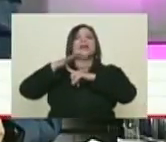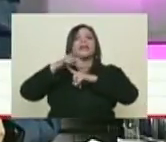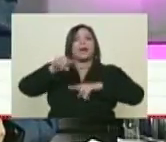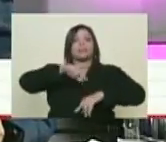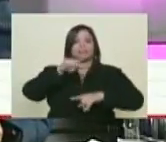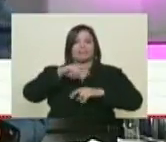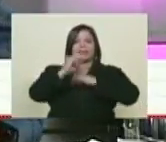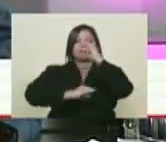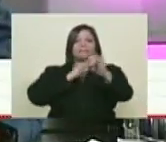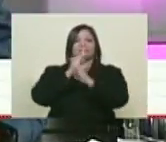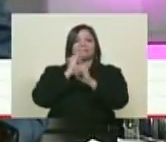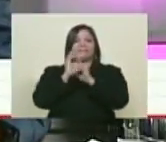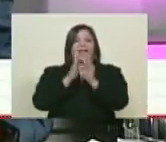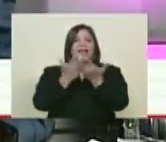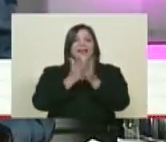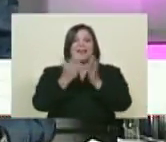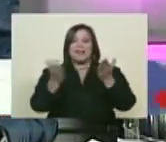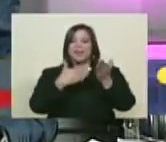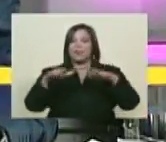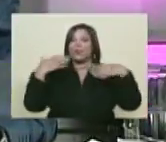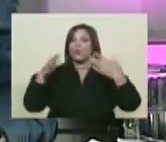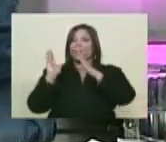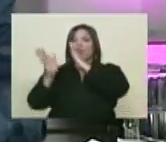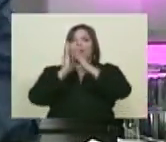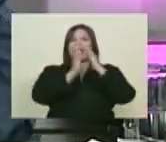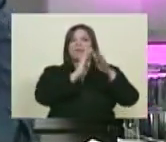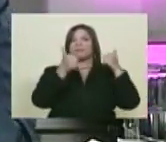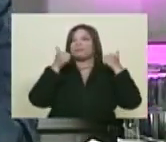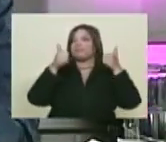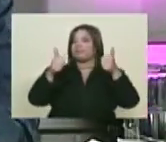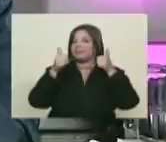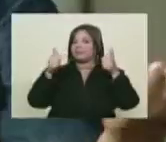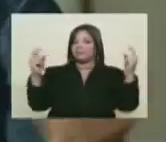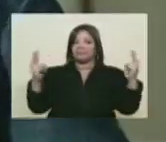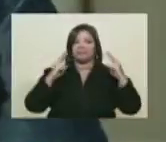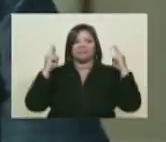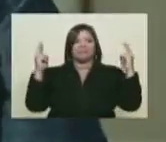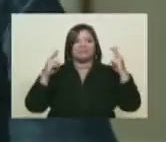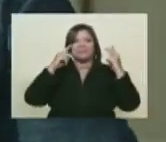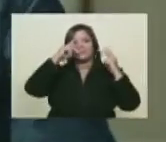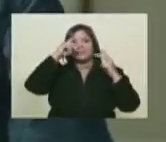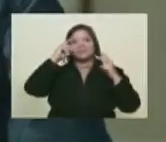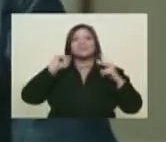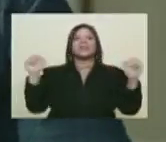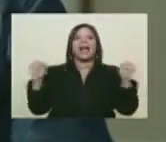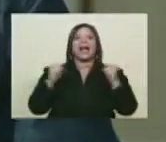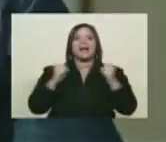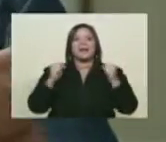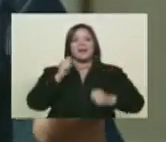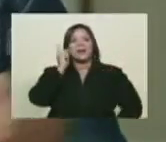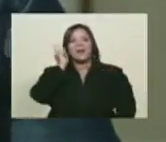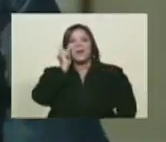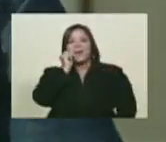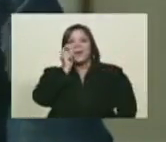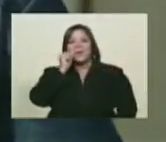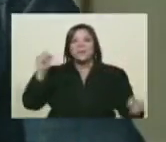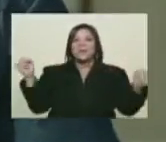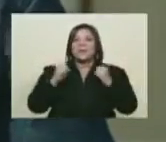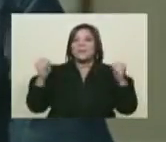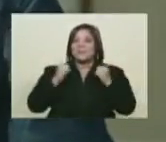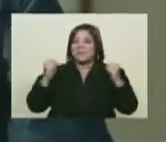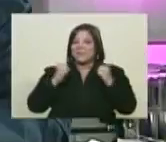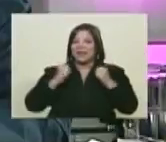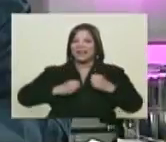Libro, que, como decía, ha un exitazo, Miguel. Bien merecido, un habitante de Mérida, Rodríguez Carucci. Así Alberto Rodríguez